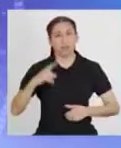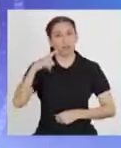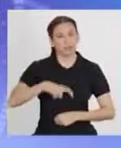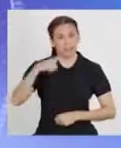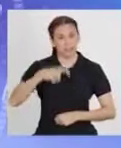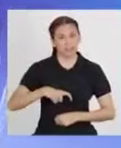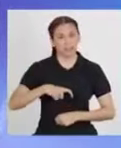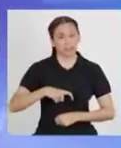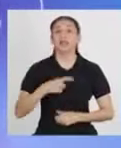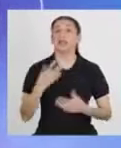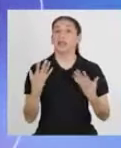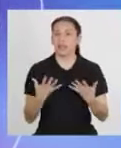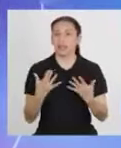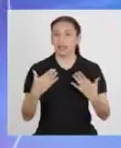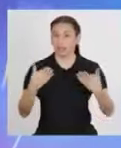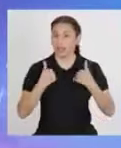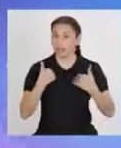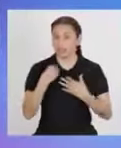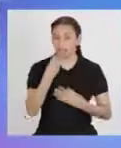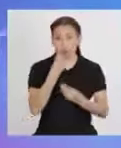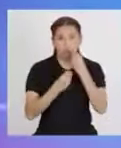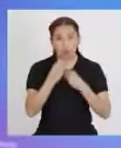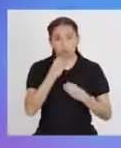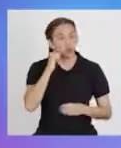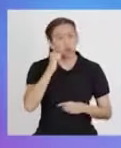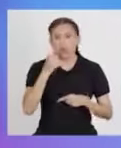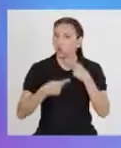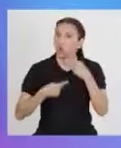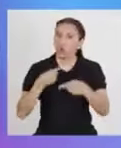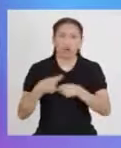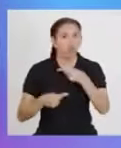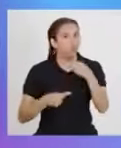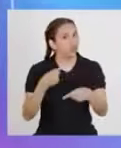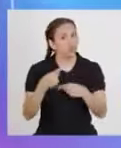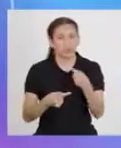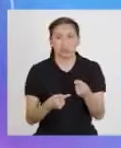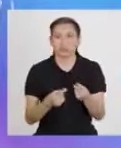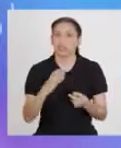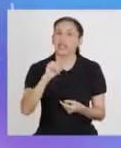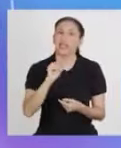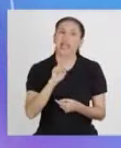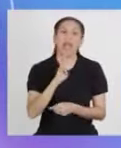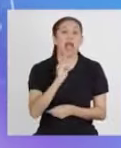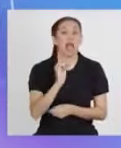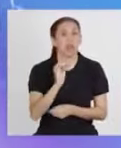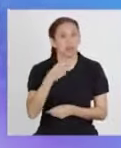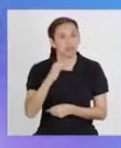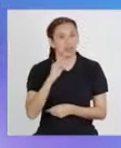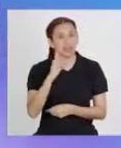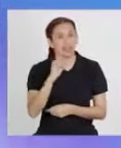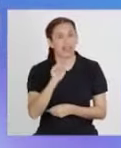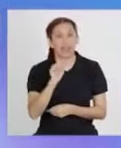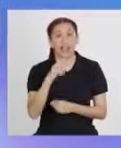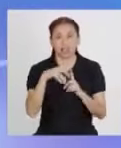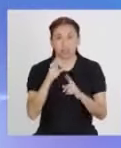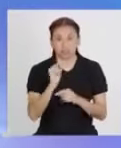necesita. Se deben consumir diariamente carbohidratos,